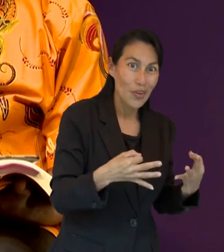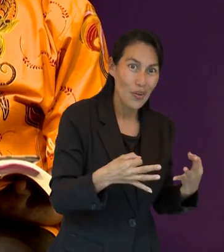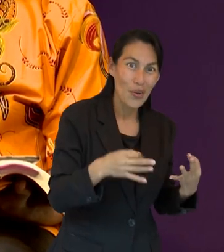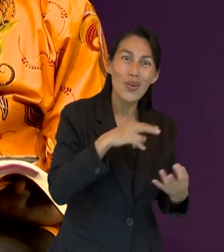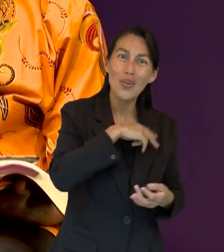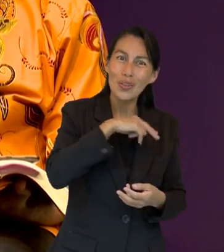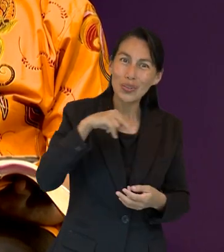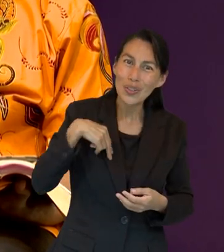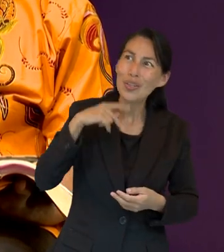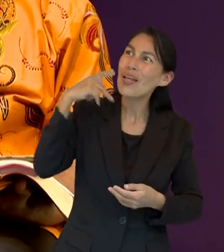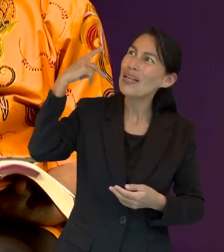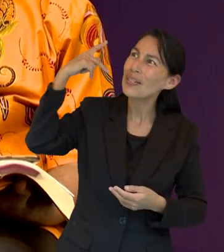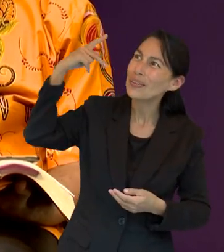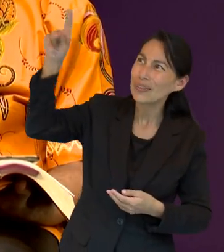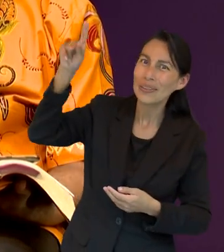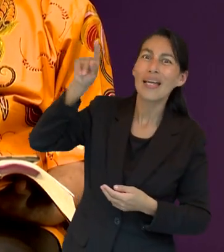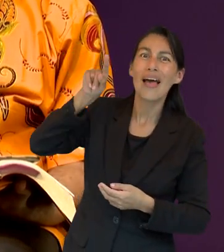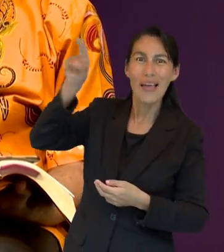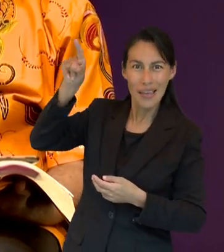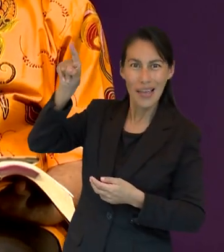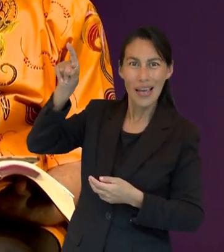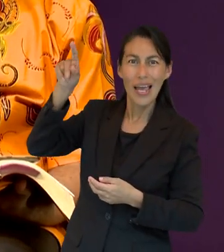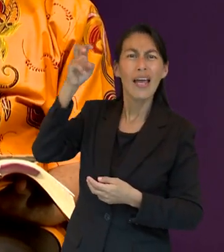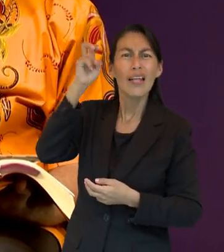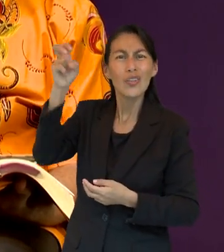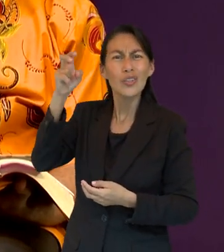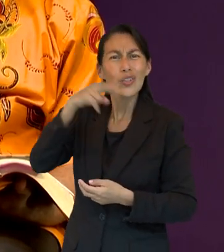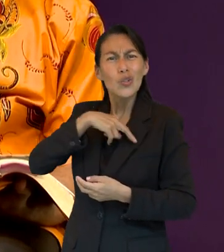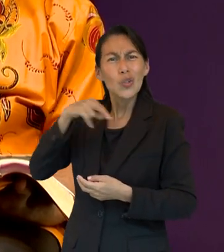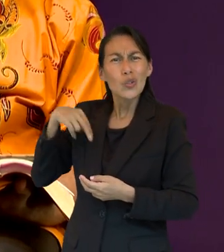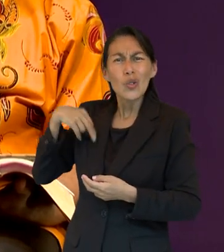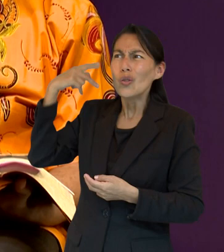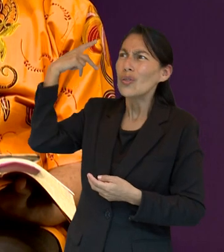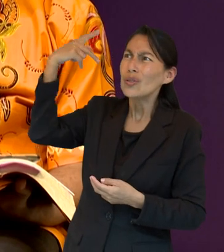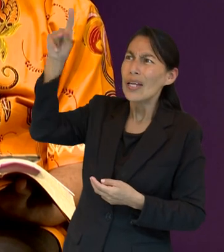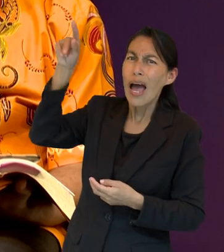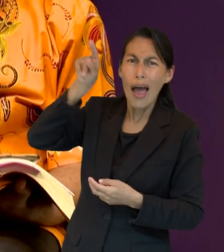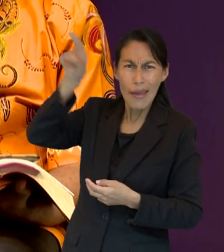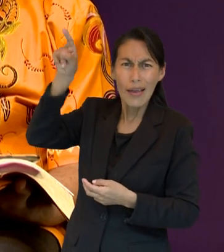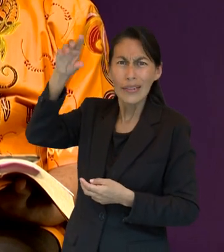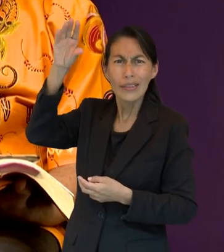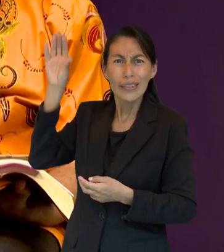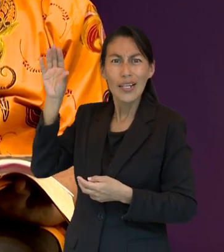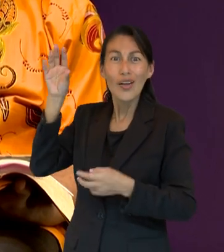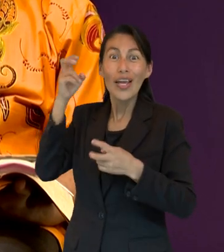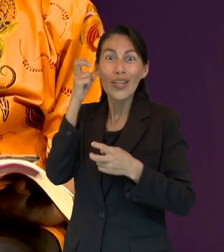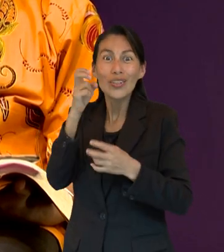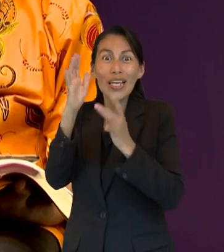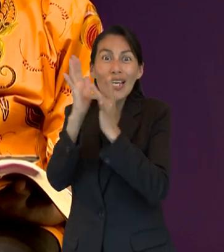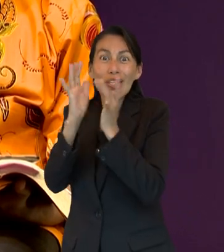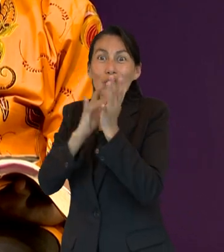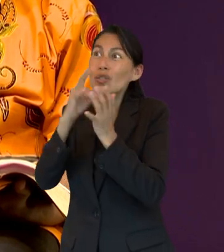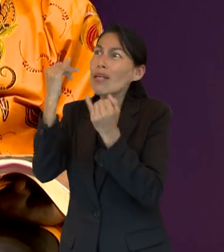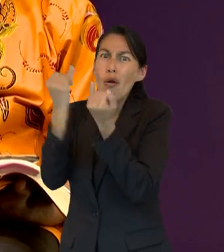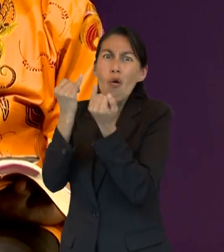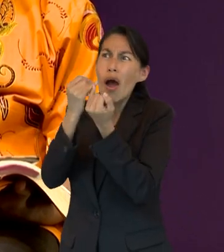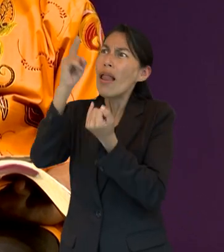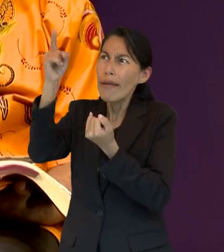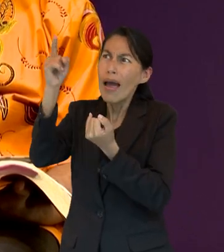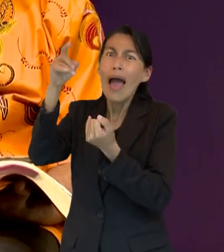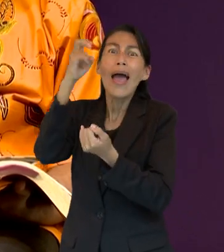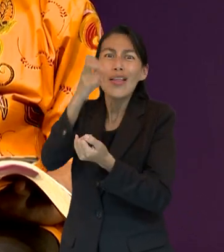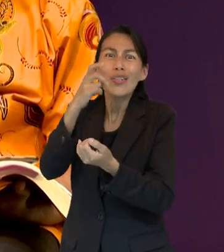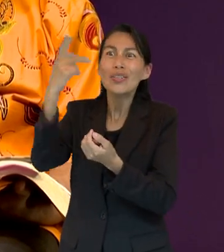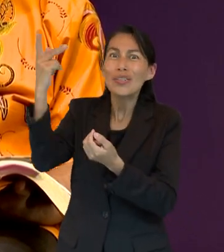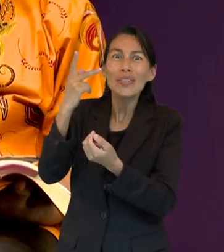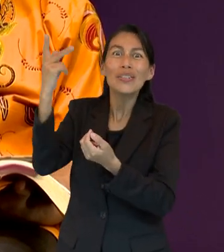tenemos una ciudadanía en el cielo. Y en este sentido, entonces compartimos la herancia con Jesús, que es